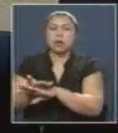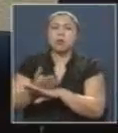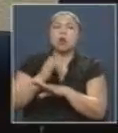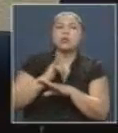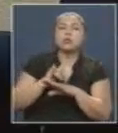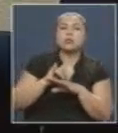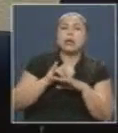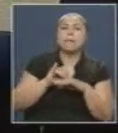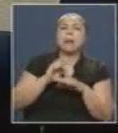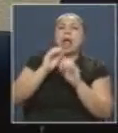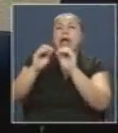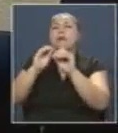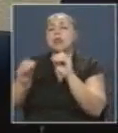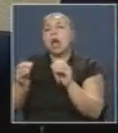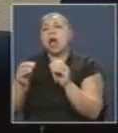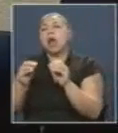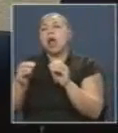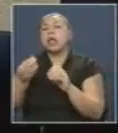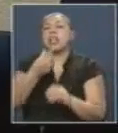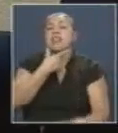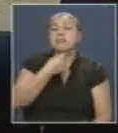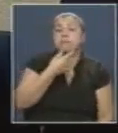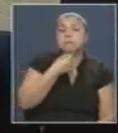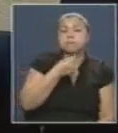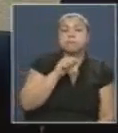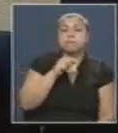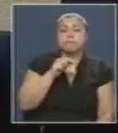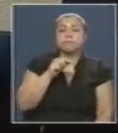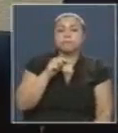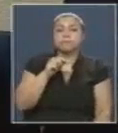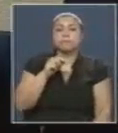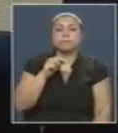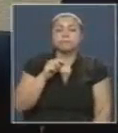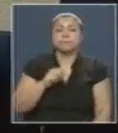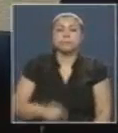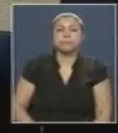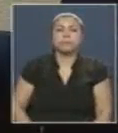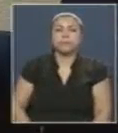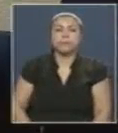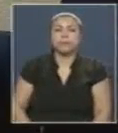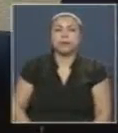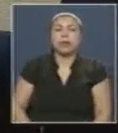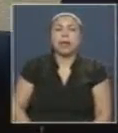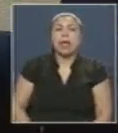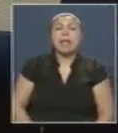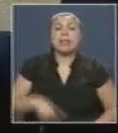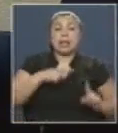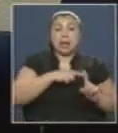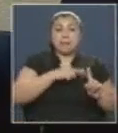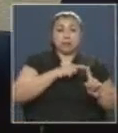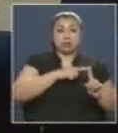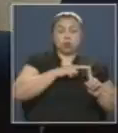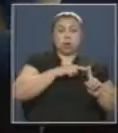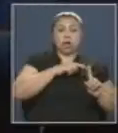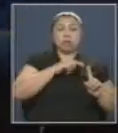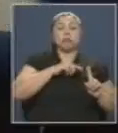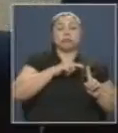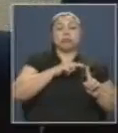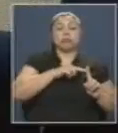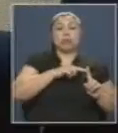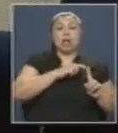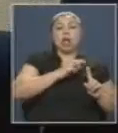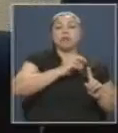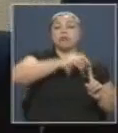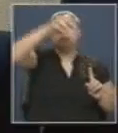influencias para poder facilitar el traslado de pacientes desde Arica, ejemplo